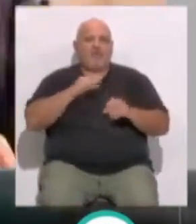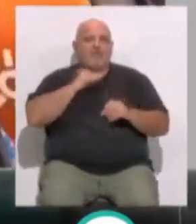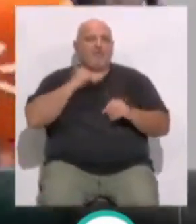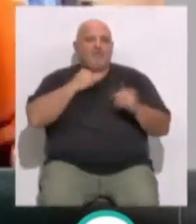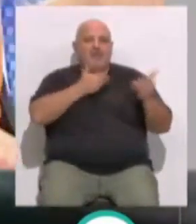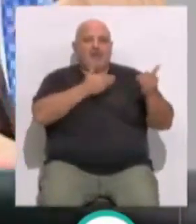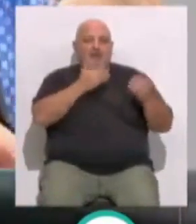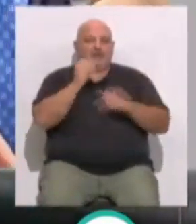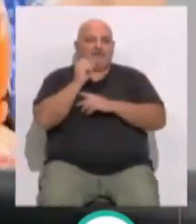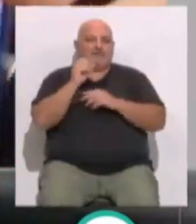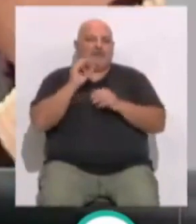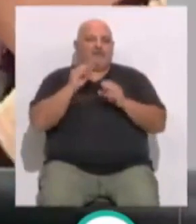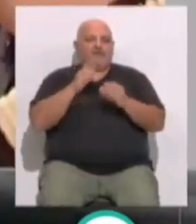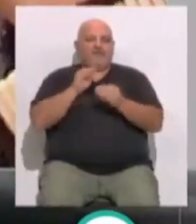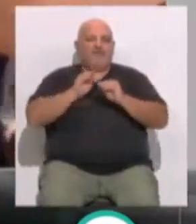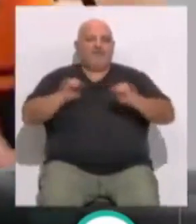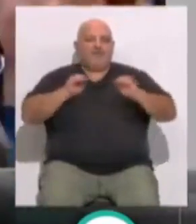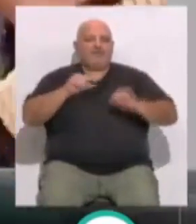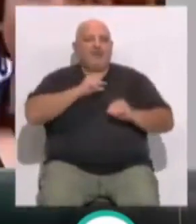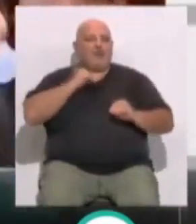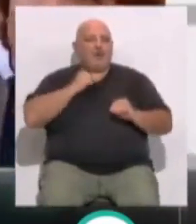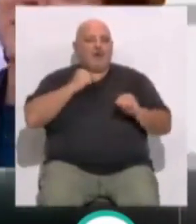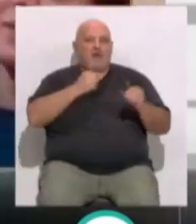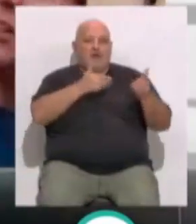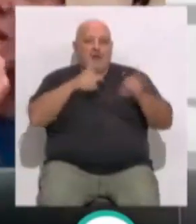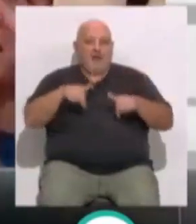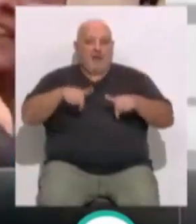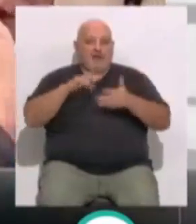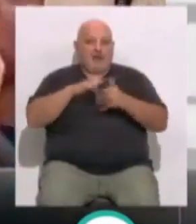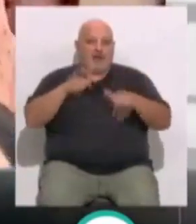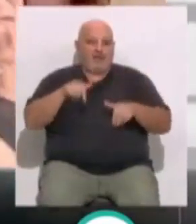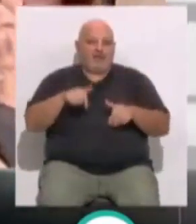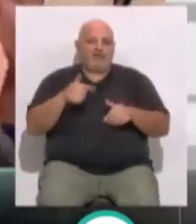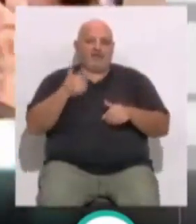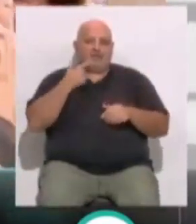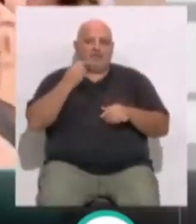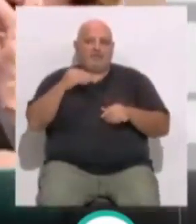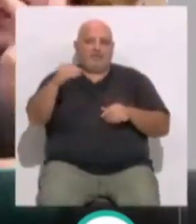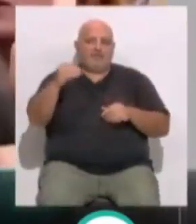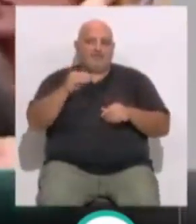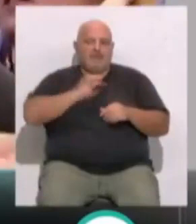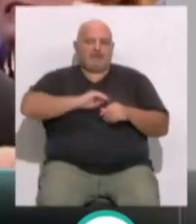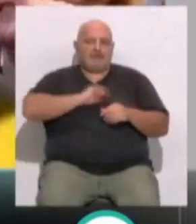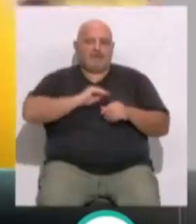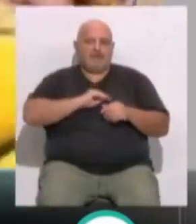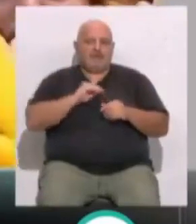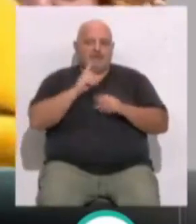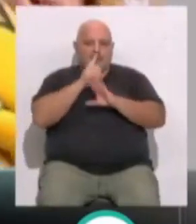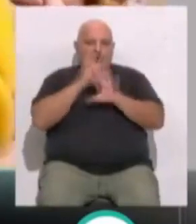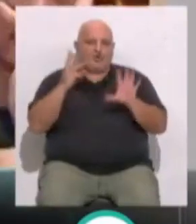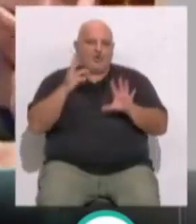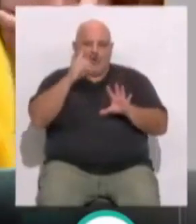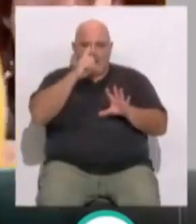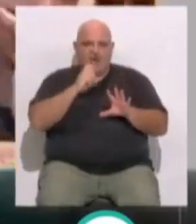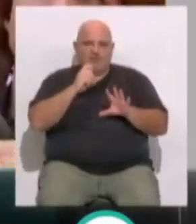trajo al seminario, otro de los grandes aciertos su pontificado es que se trajo al seminario a Cádiz, y ordenó bastantes sacerdotes en 18 años,